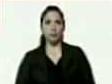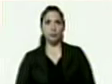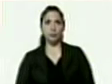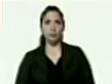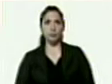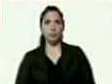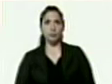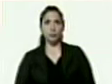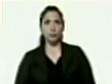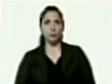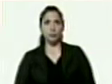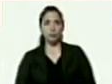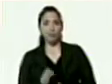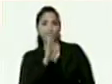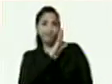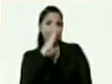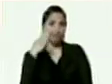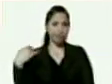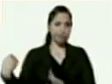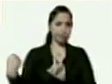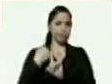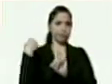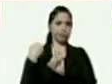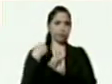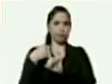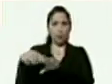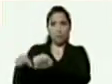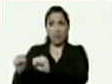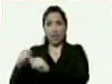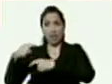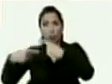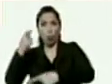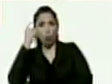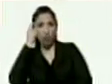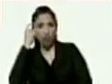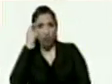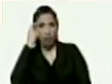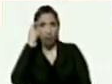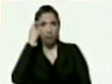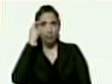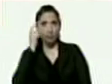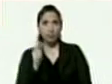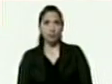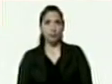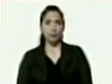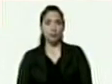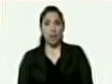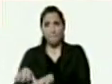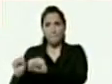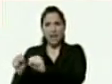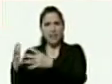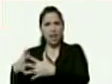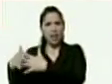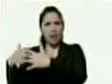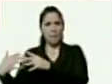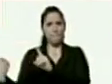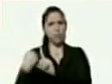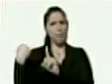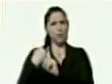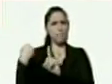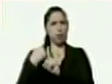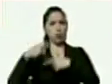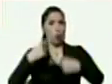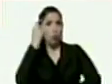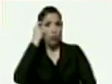en medio de la agresión imperialista diaria el imperialismo nos agrede todos los días